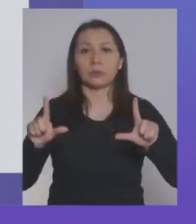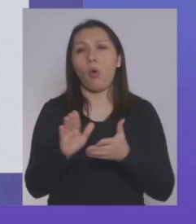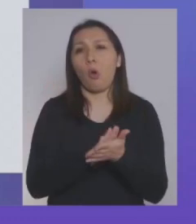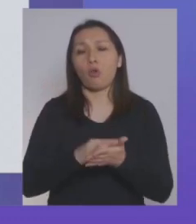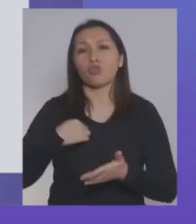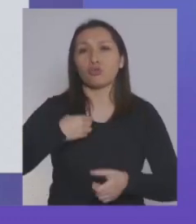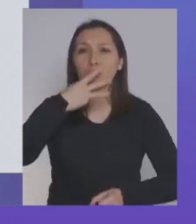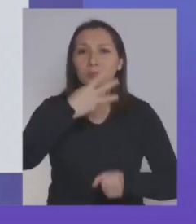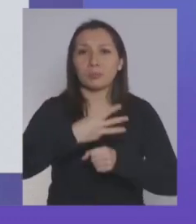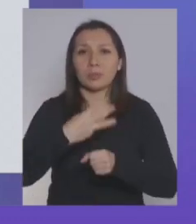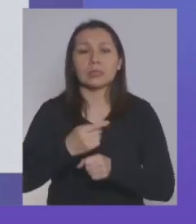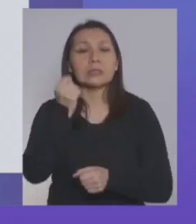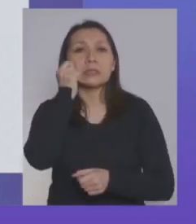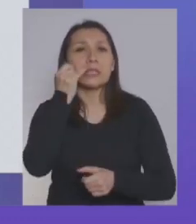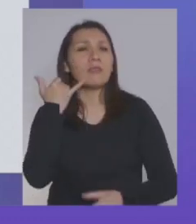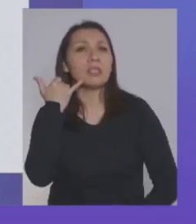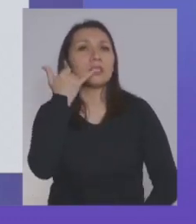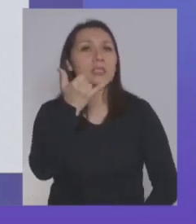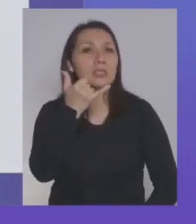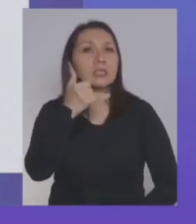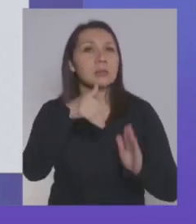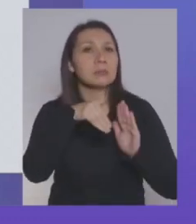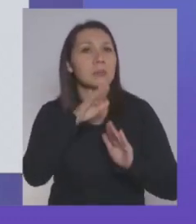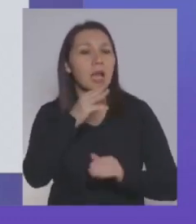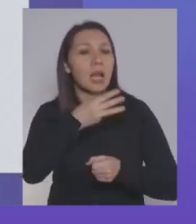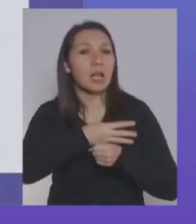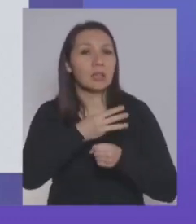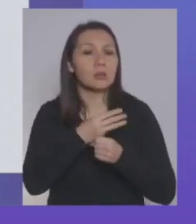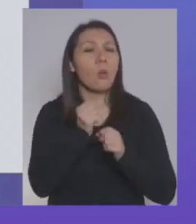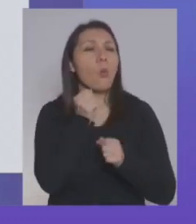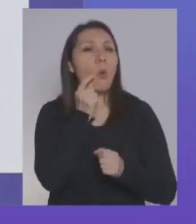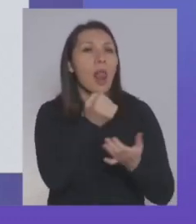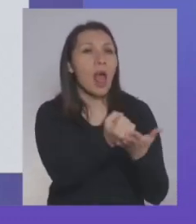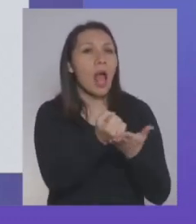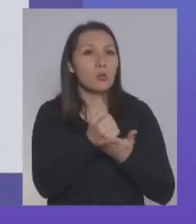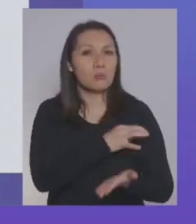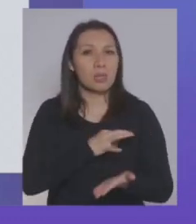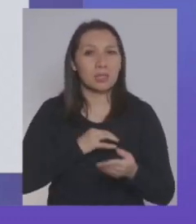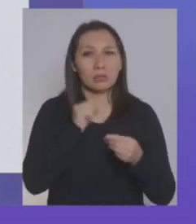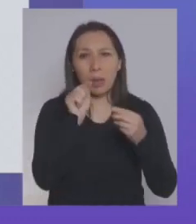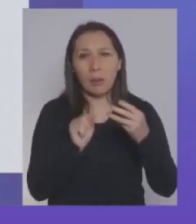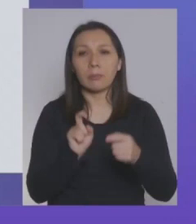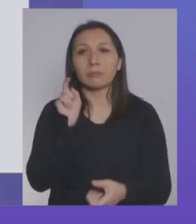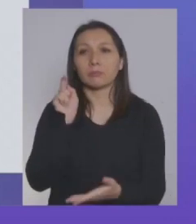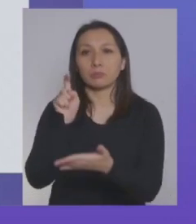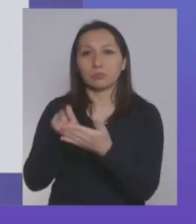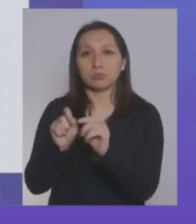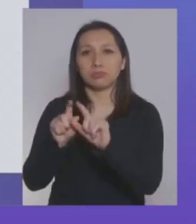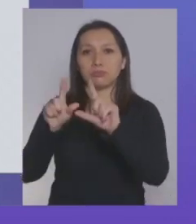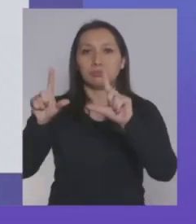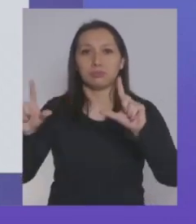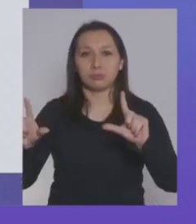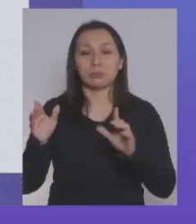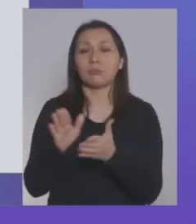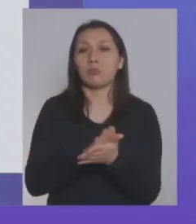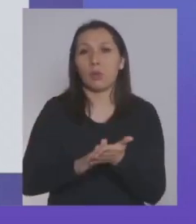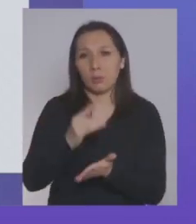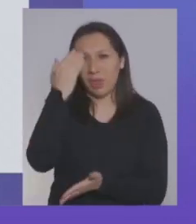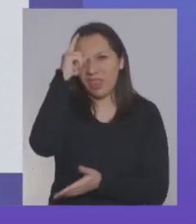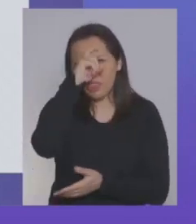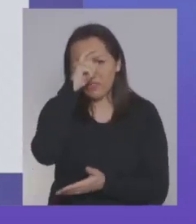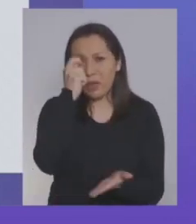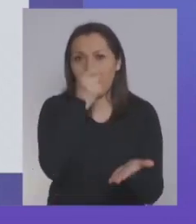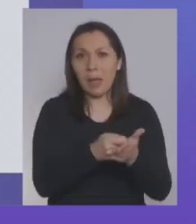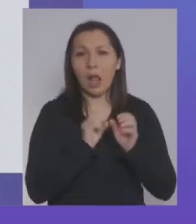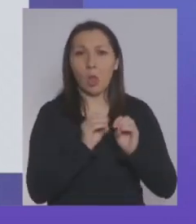persona mayor y quiero saber cuál es el fondo mayor y cuáles prestaciones puedo tener de todos los ministerios? Pincho ahí. Si por ejemplo tengo dificultades para